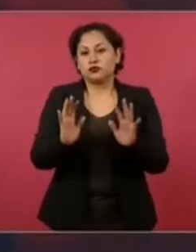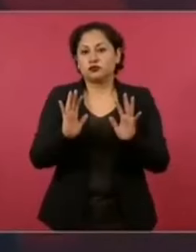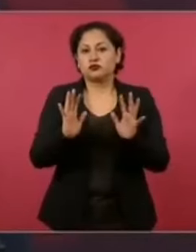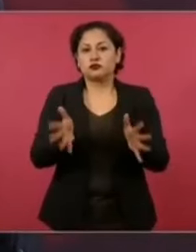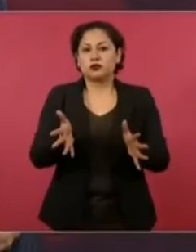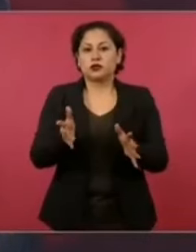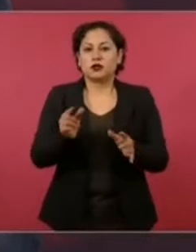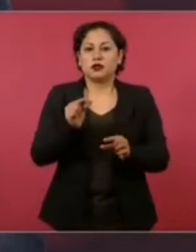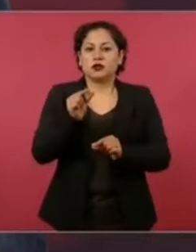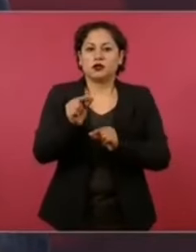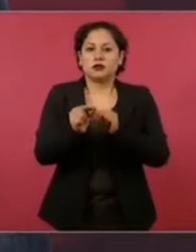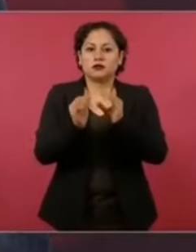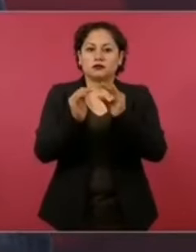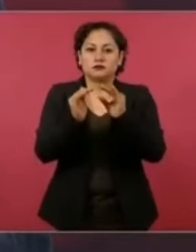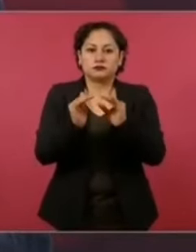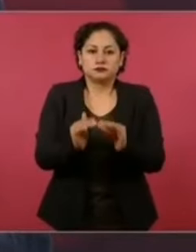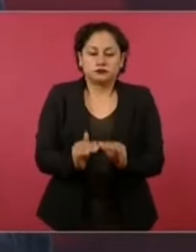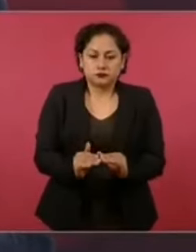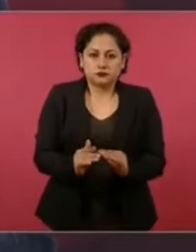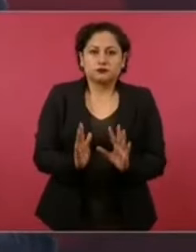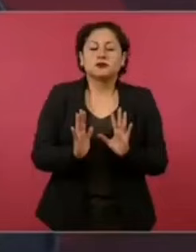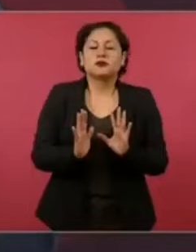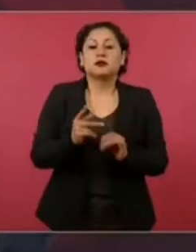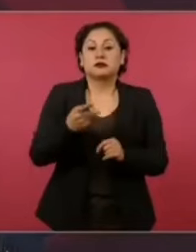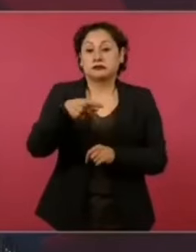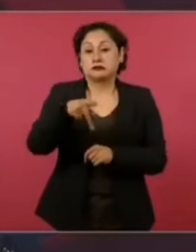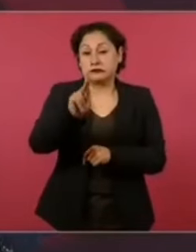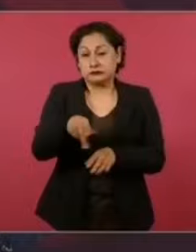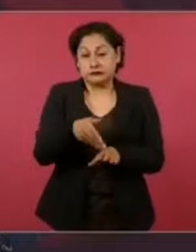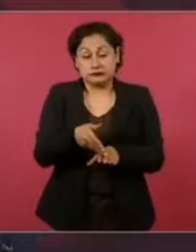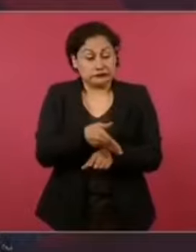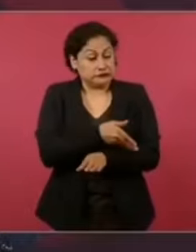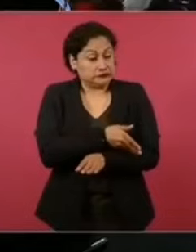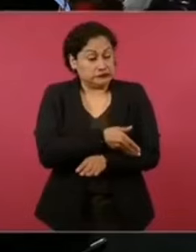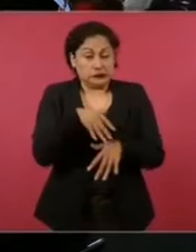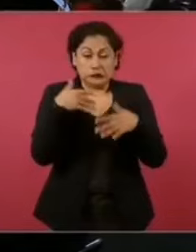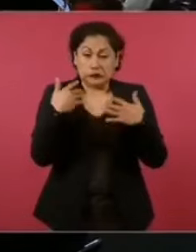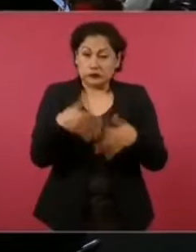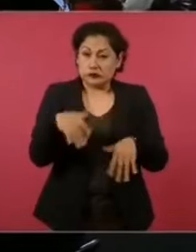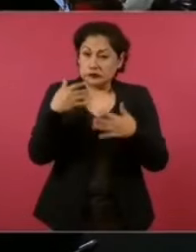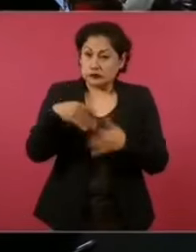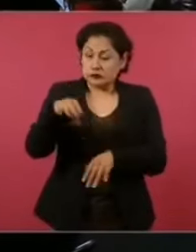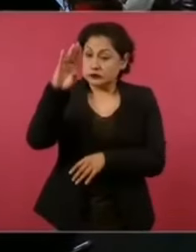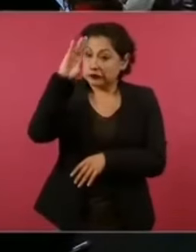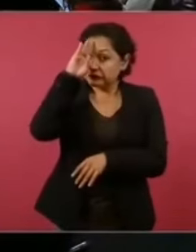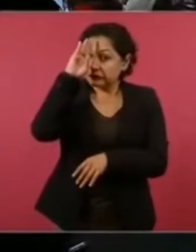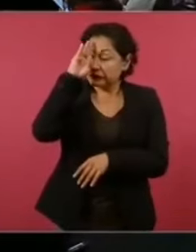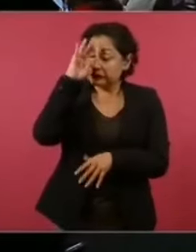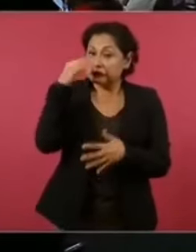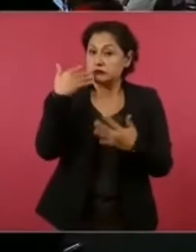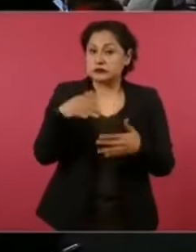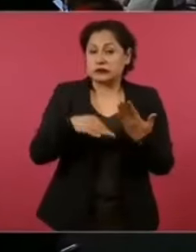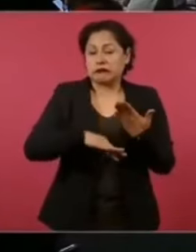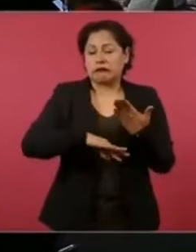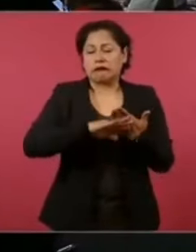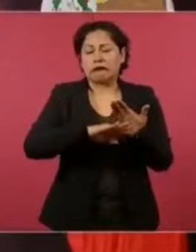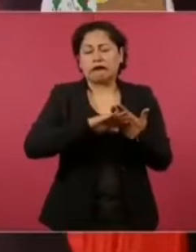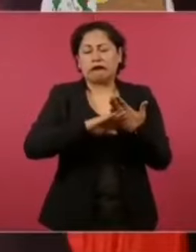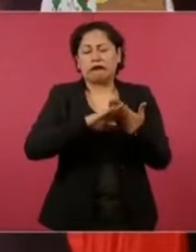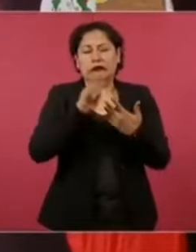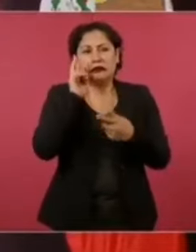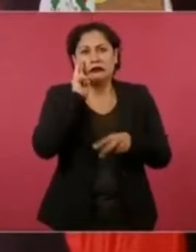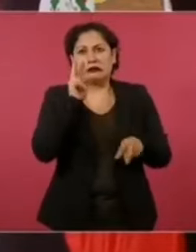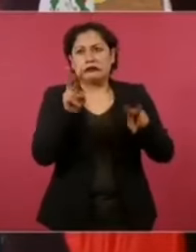bastante afectado